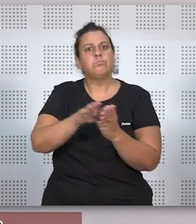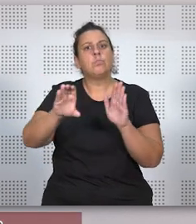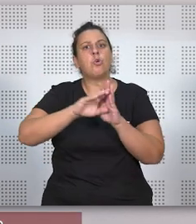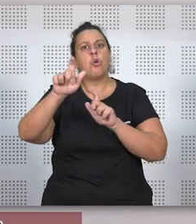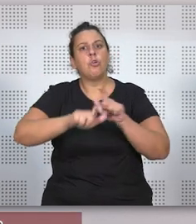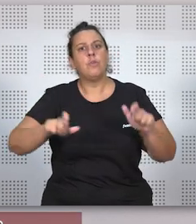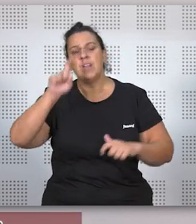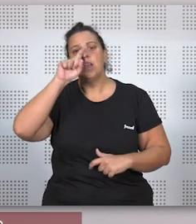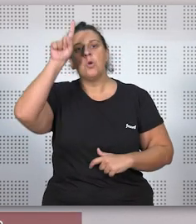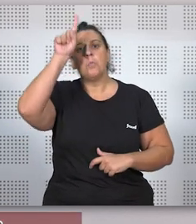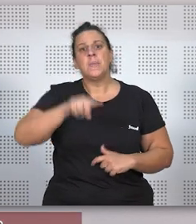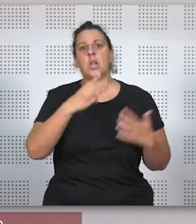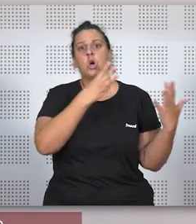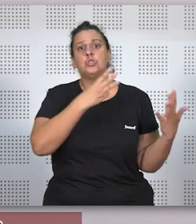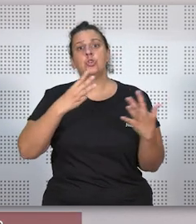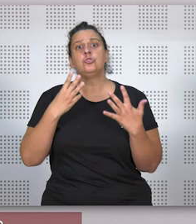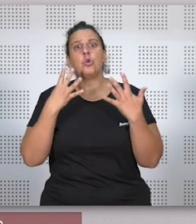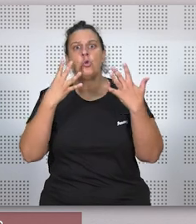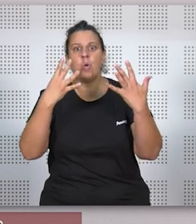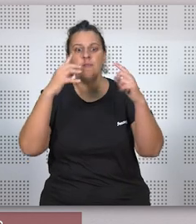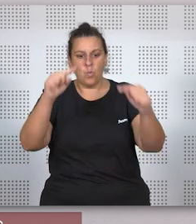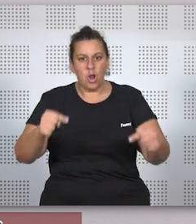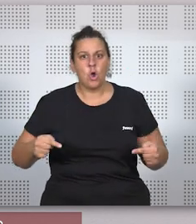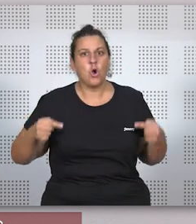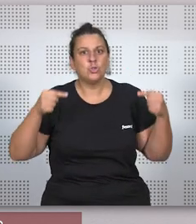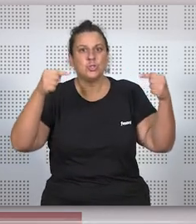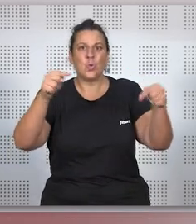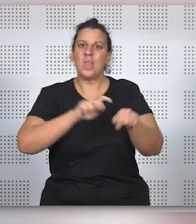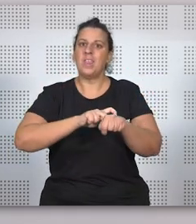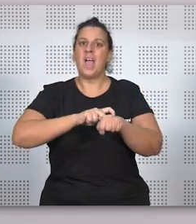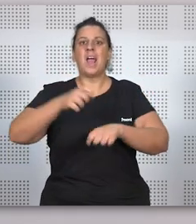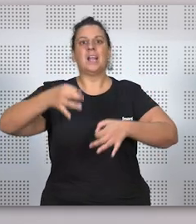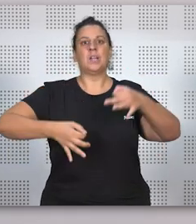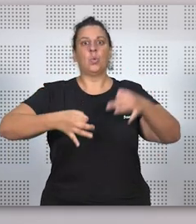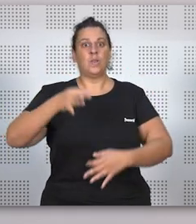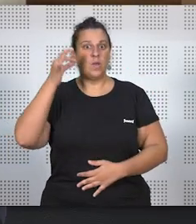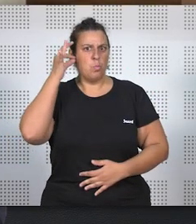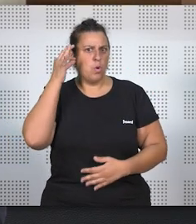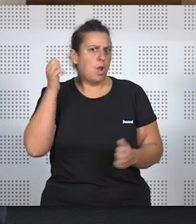Civil en 1889, ¿qué alcance tuvo respecto de la condición jurídica de la mujer?